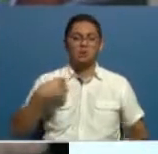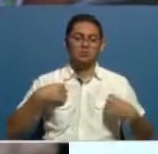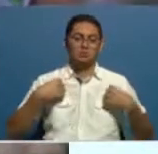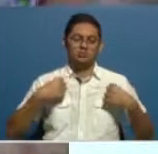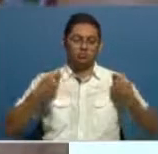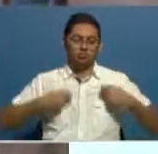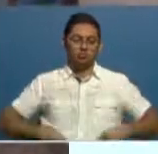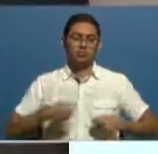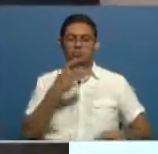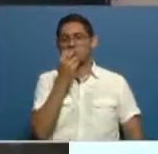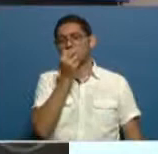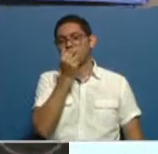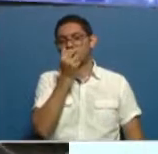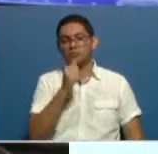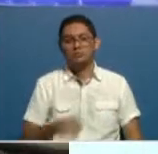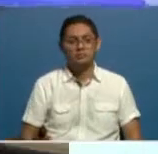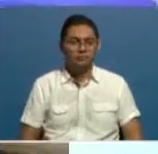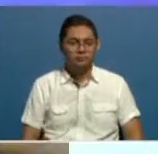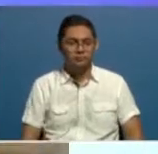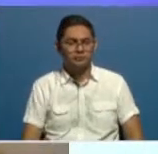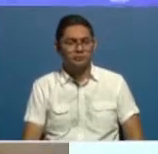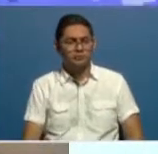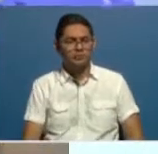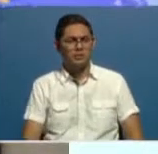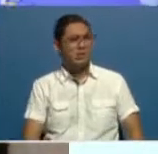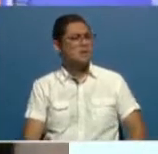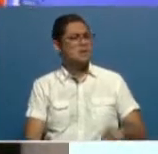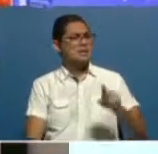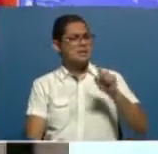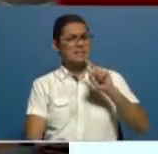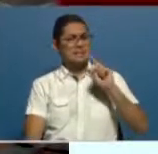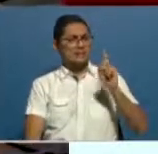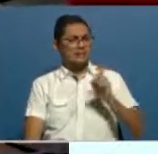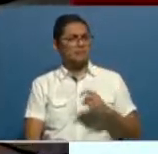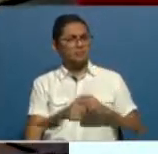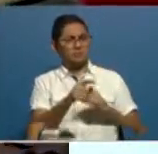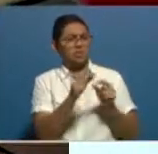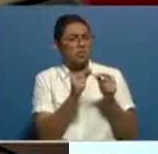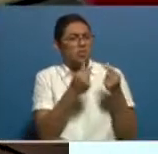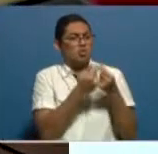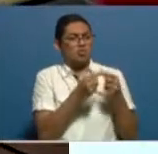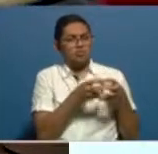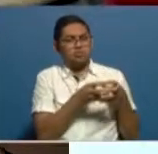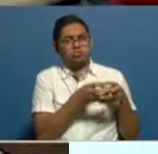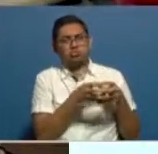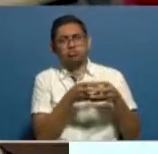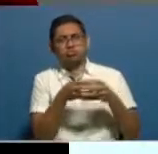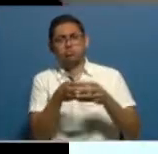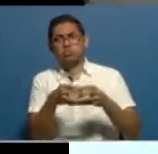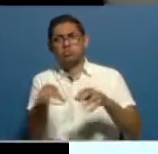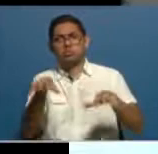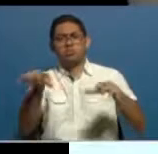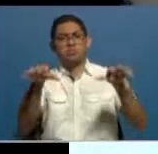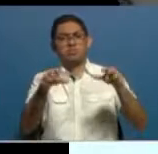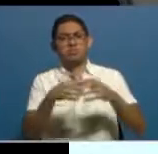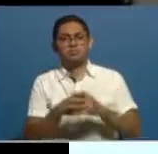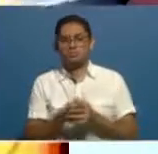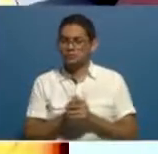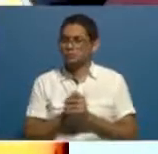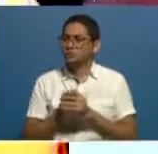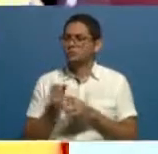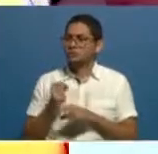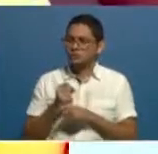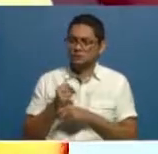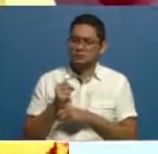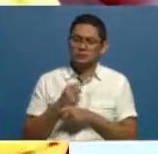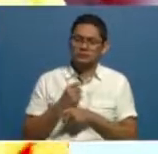naranja. No, generalmente ustedes empiezan, van en grupo, ustedes van en grupo, que eso es lo que hay que destacar. Sí, principalmente